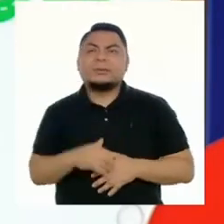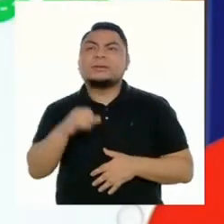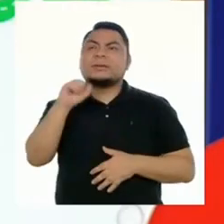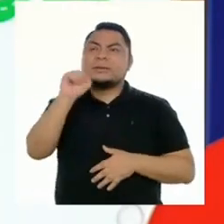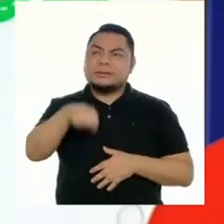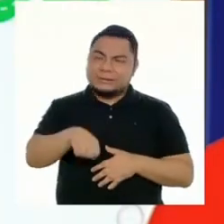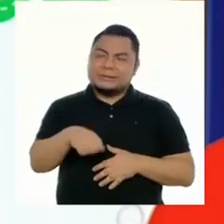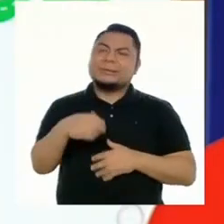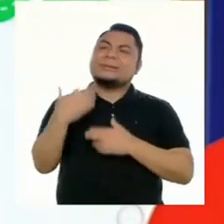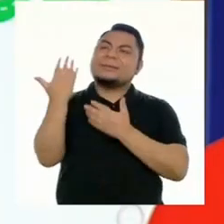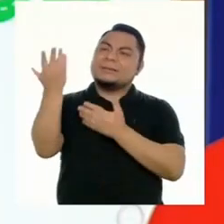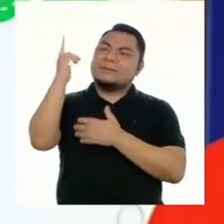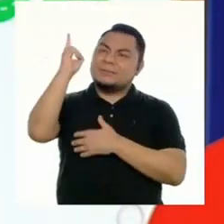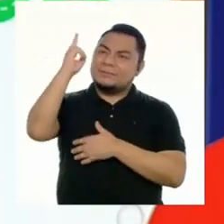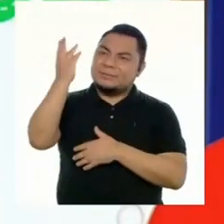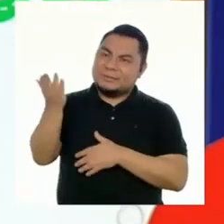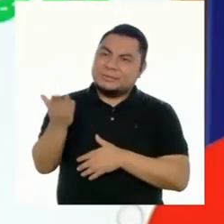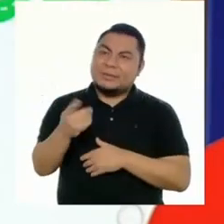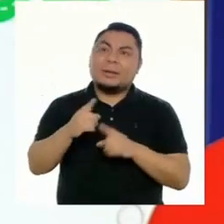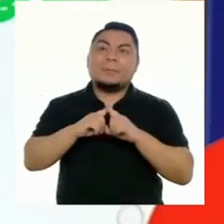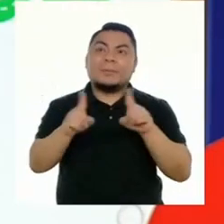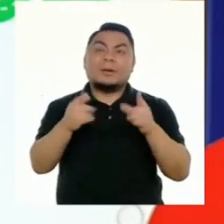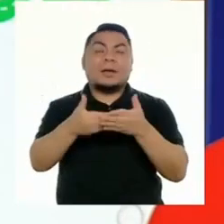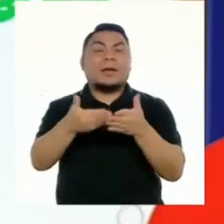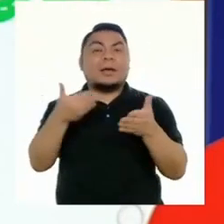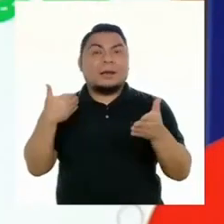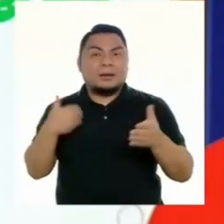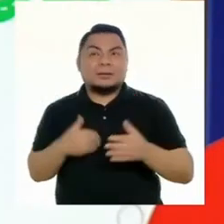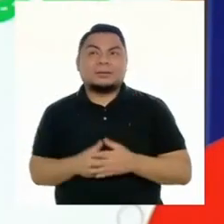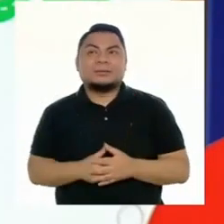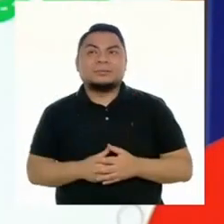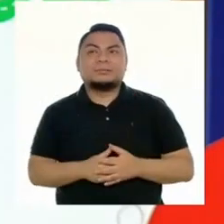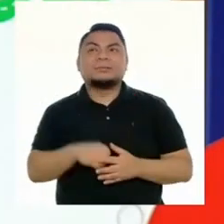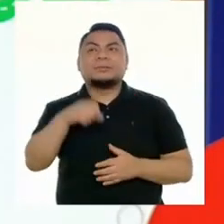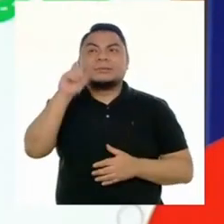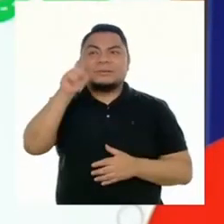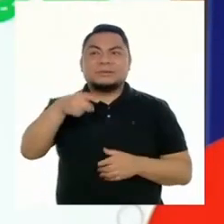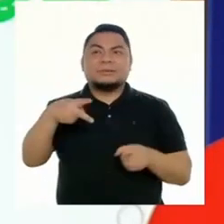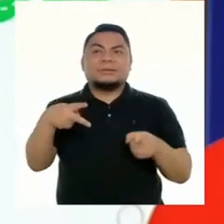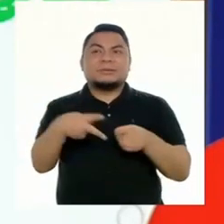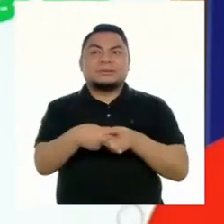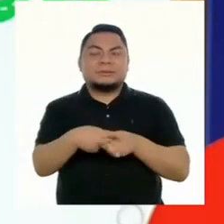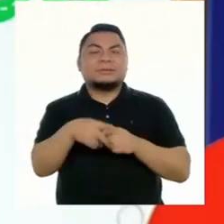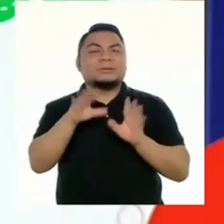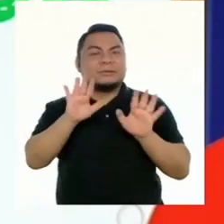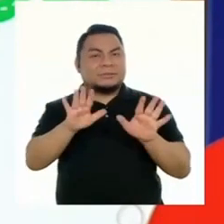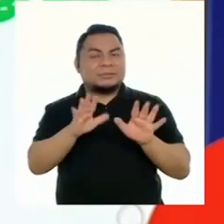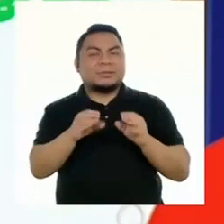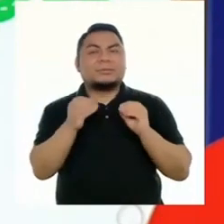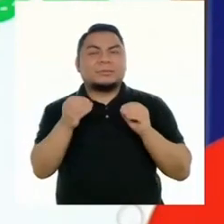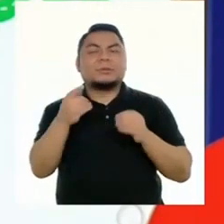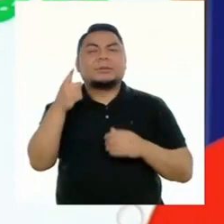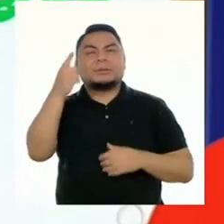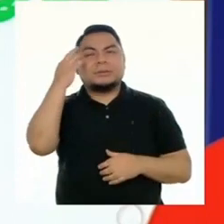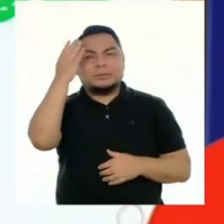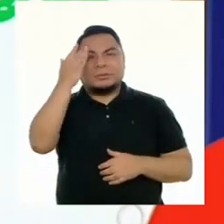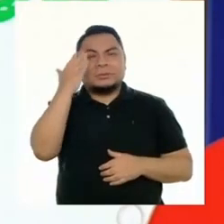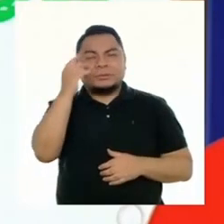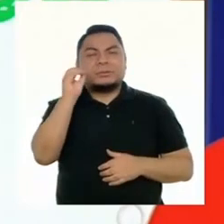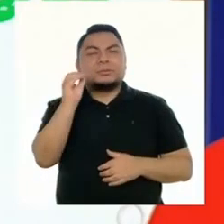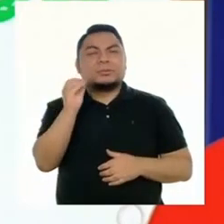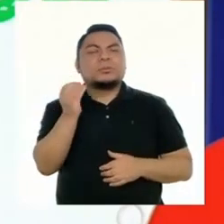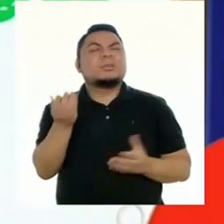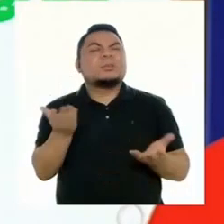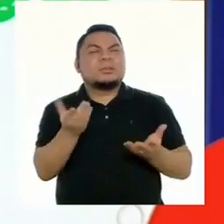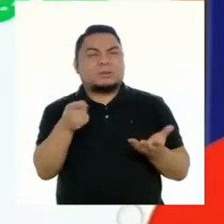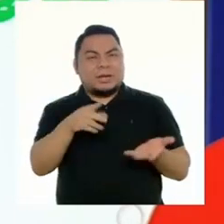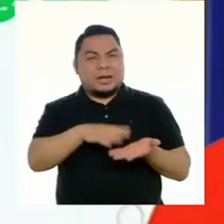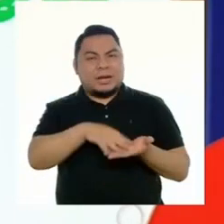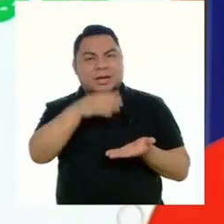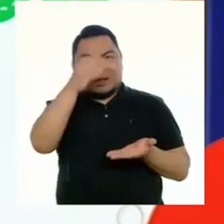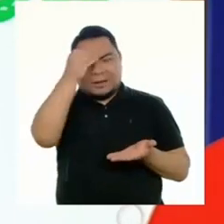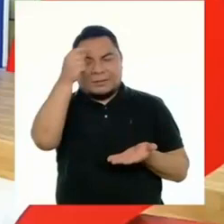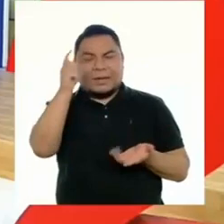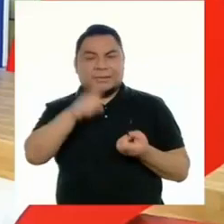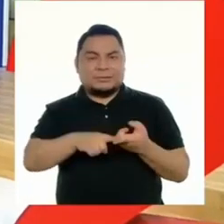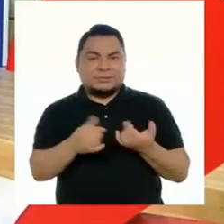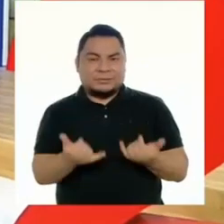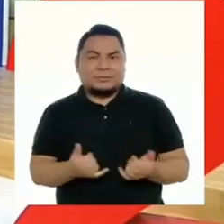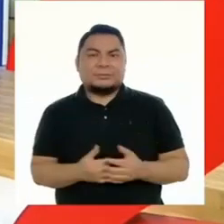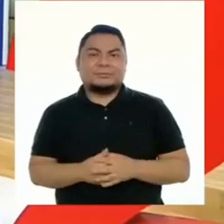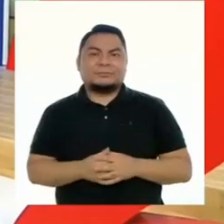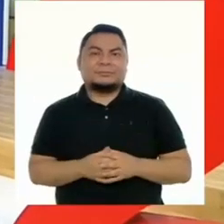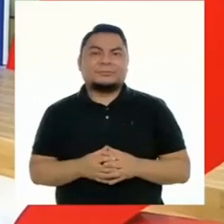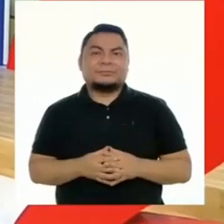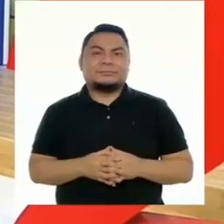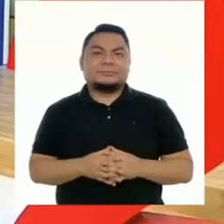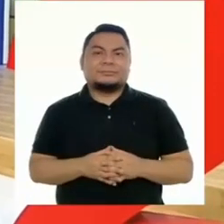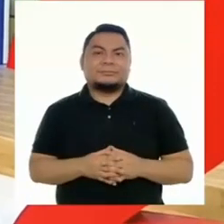¡Manos a la obra, profesora Felicitas! Pero antes, debemos ir a una pausa para reflexionar un poco sobre lo que hemos aprendido hasta